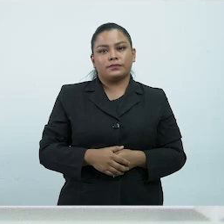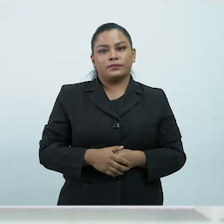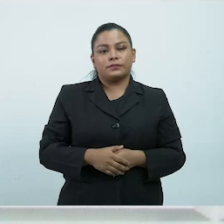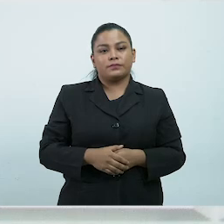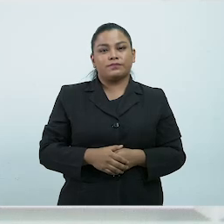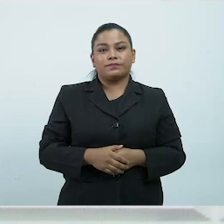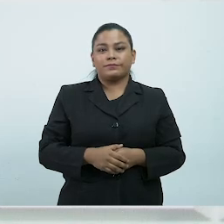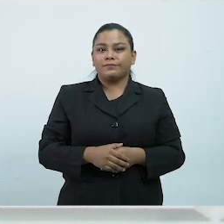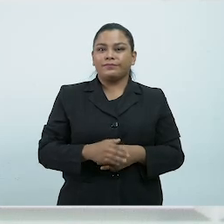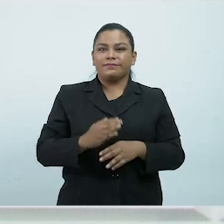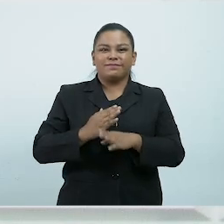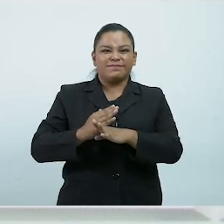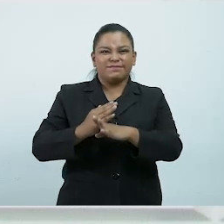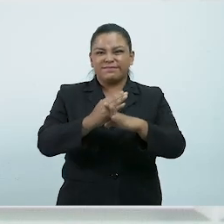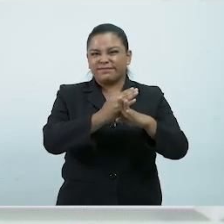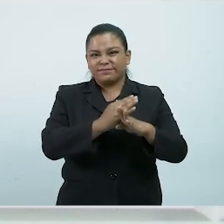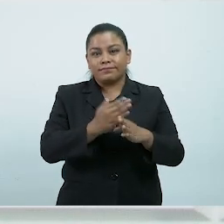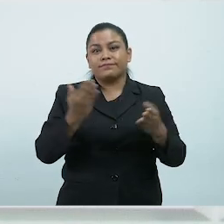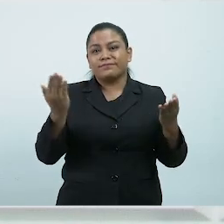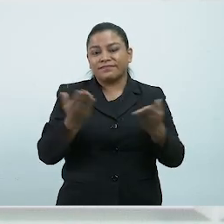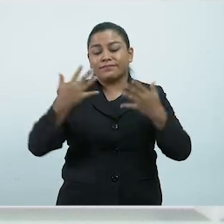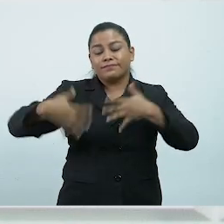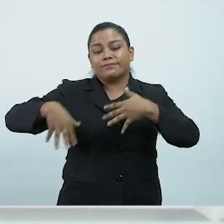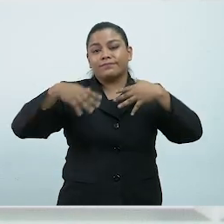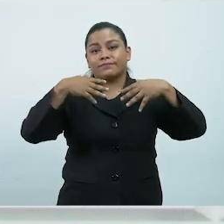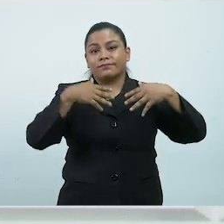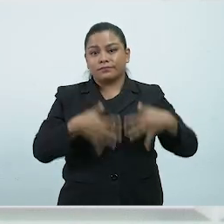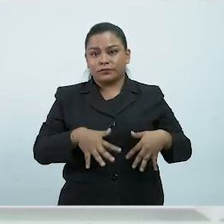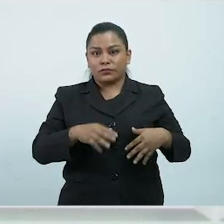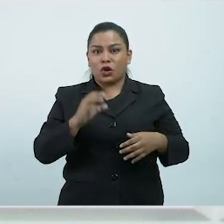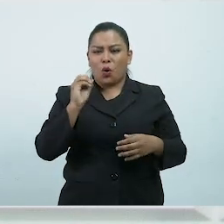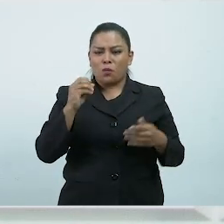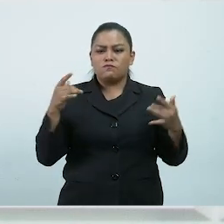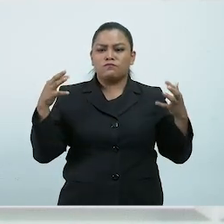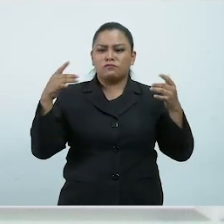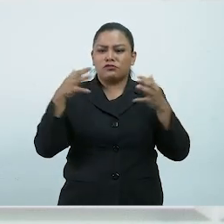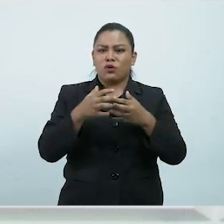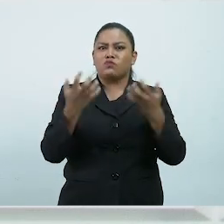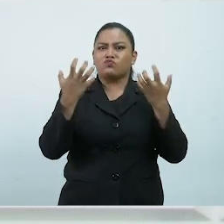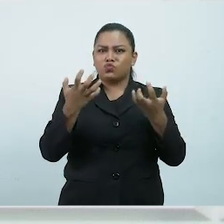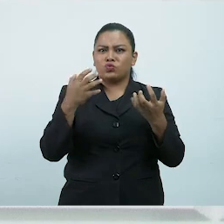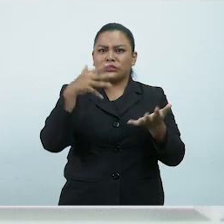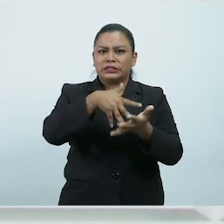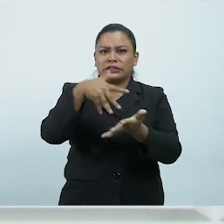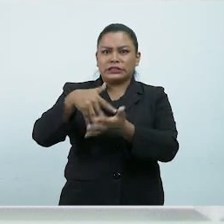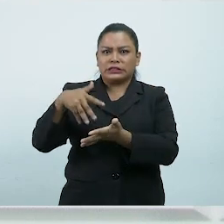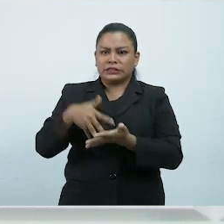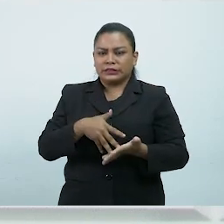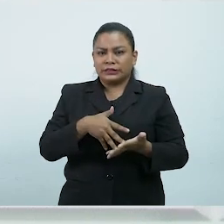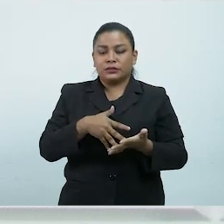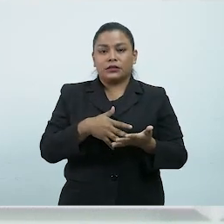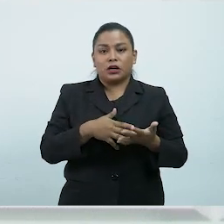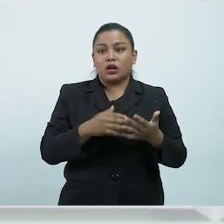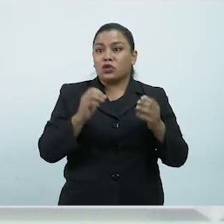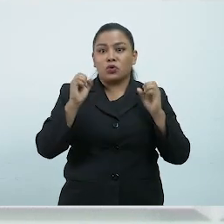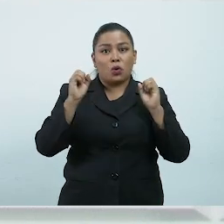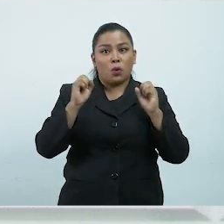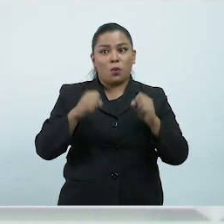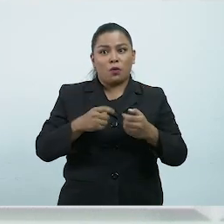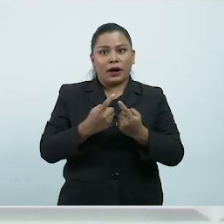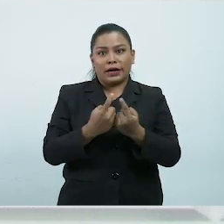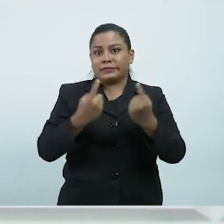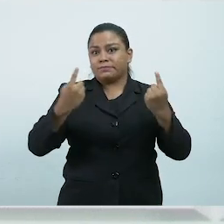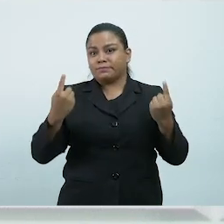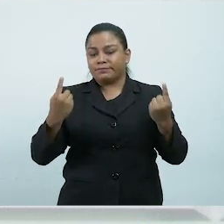Evitar la ejecución de actividades, actos o reuniones masivas presenciales Que no permiten el